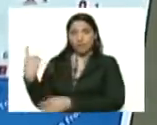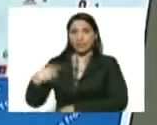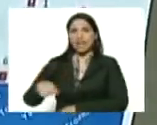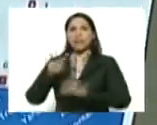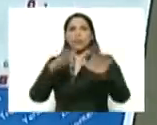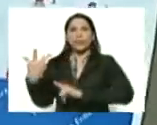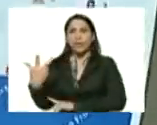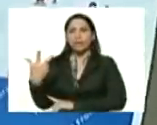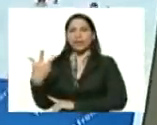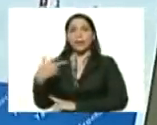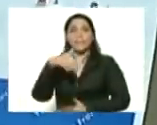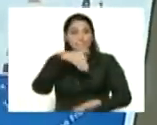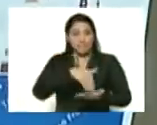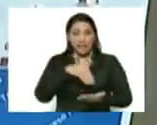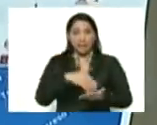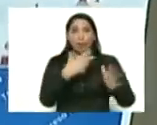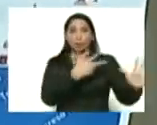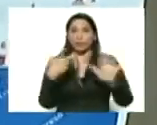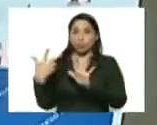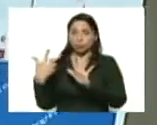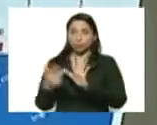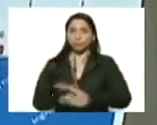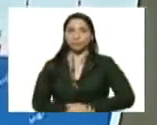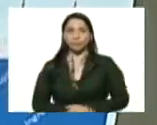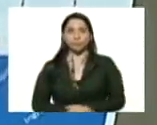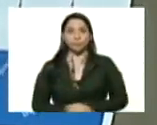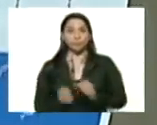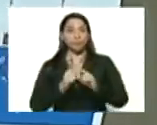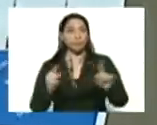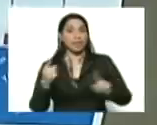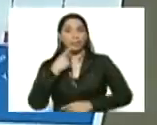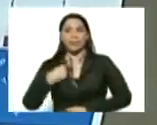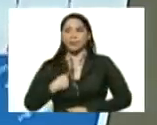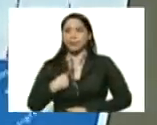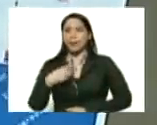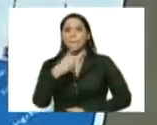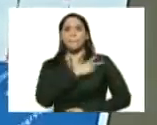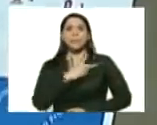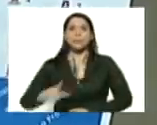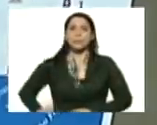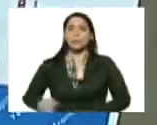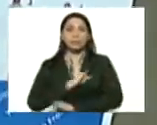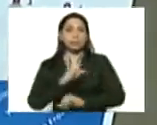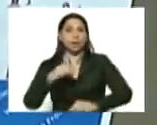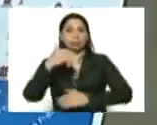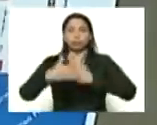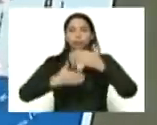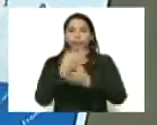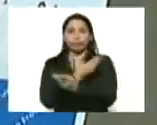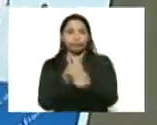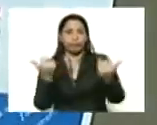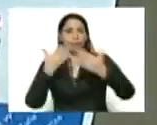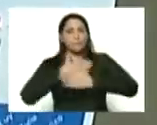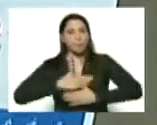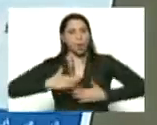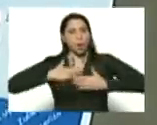casos. Miranda tiene 88. Pero me decía la vicepresidenta que ya hemos avanzado en la recuperación